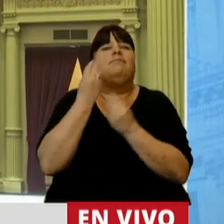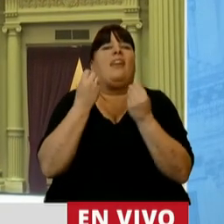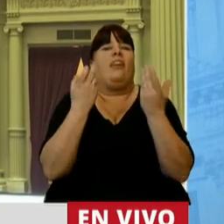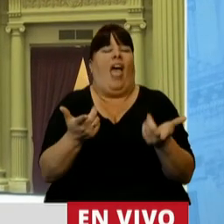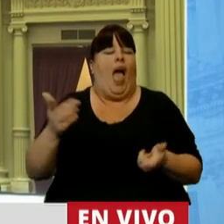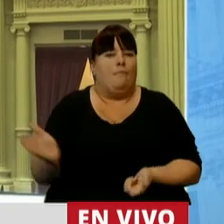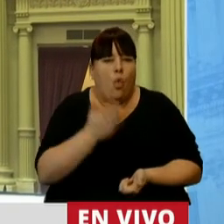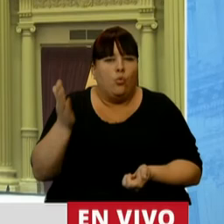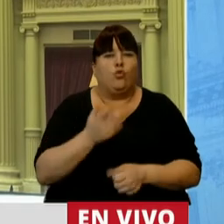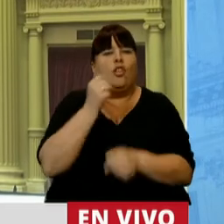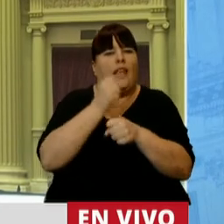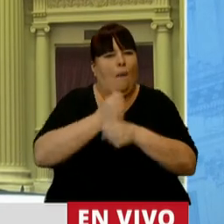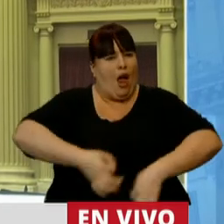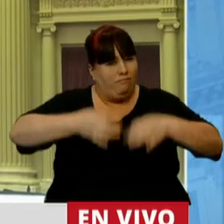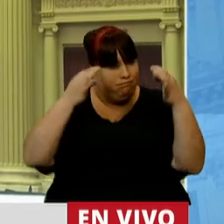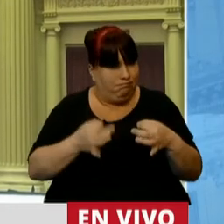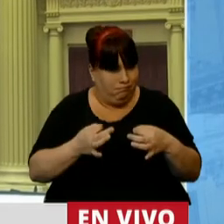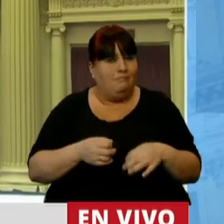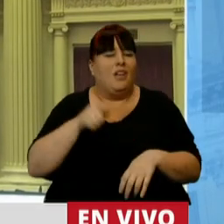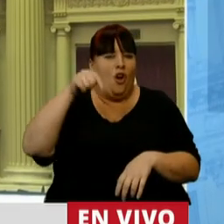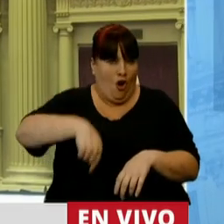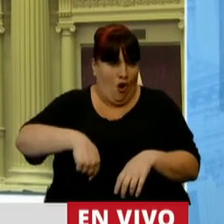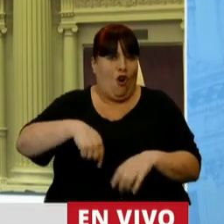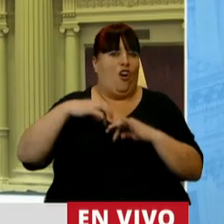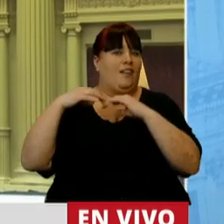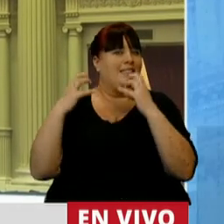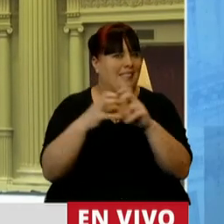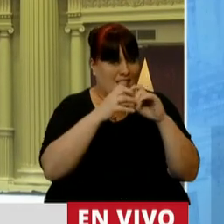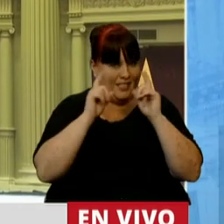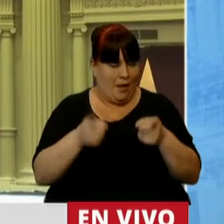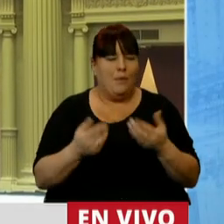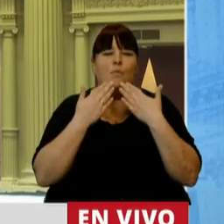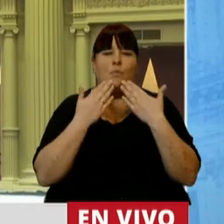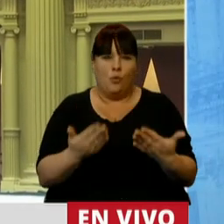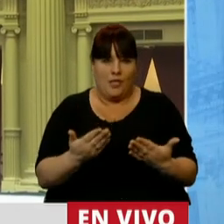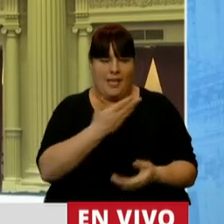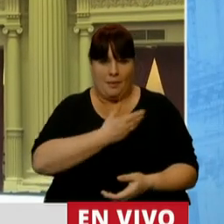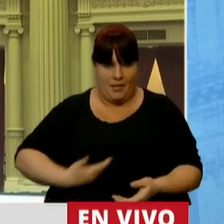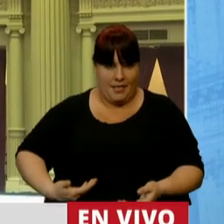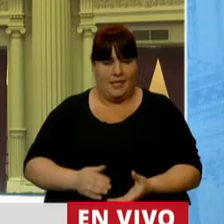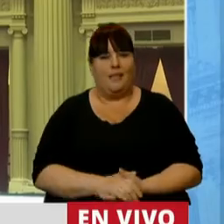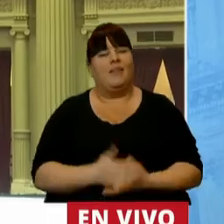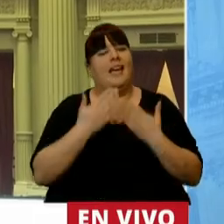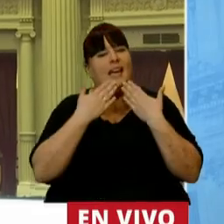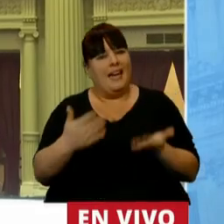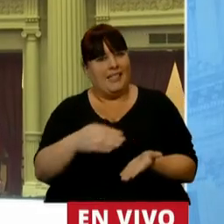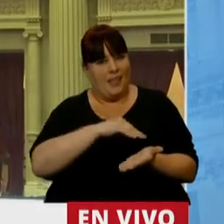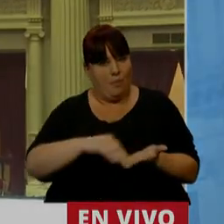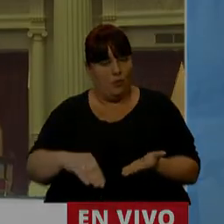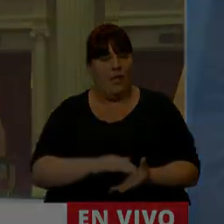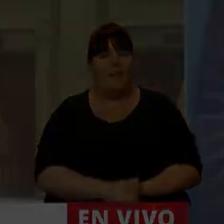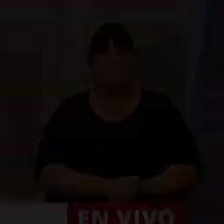productividad y en el trabajo decente va a estar presente hoy en este recinto. Muchísimas gracias, señor presidente. Gracias, diputada